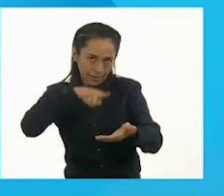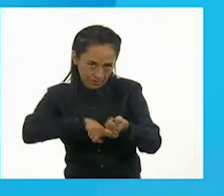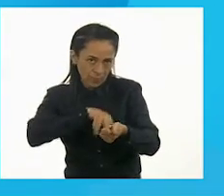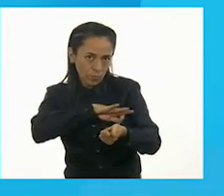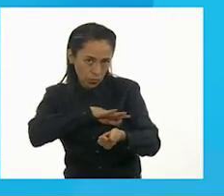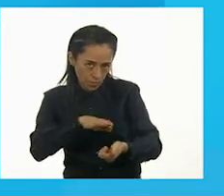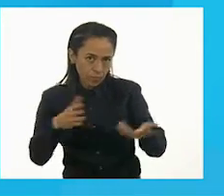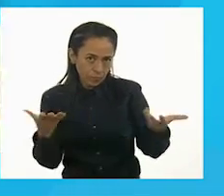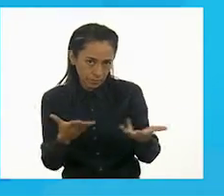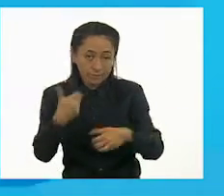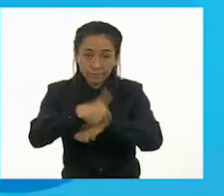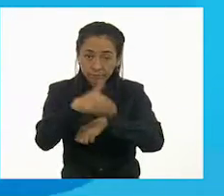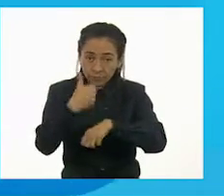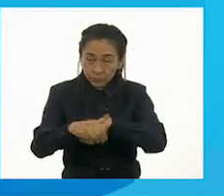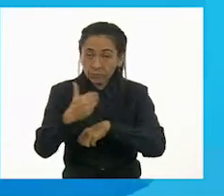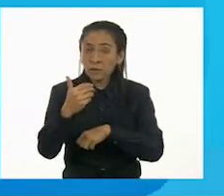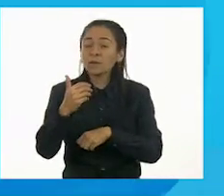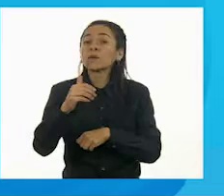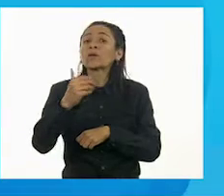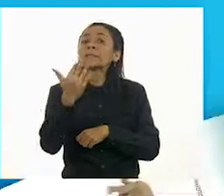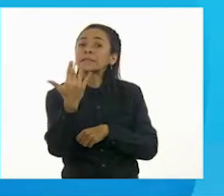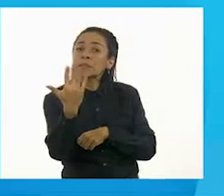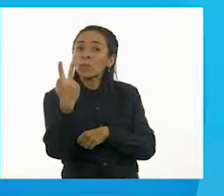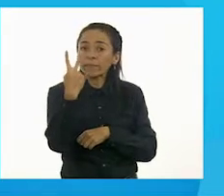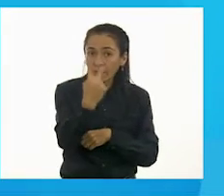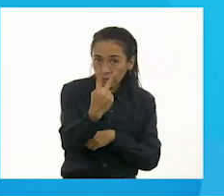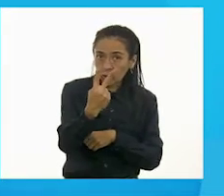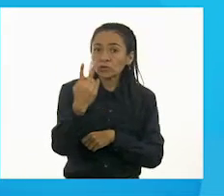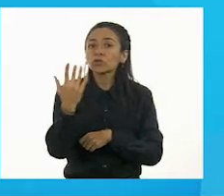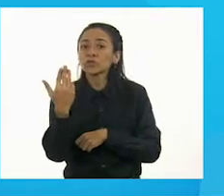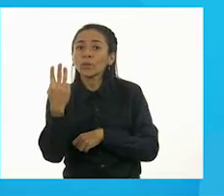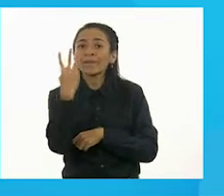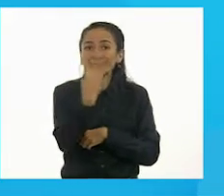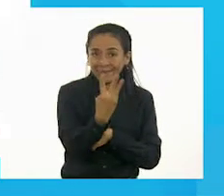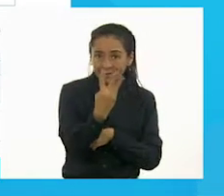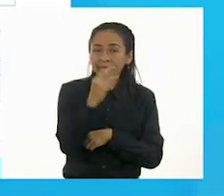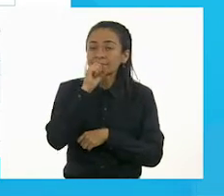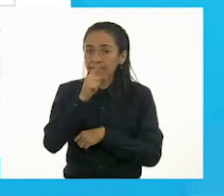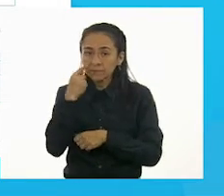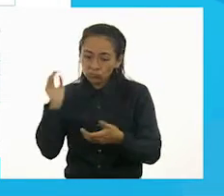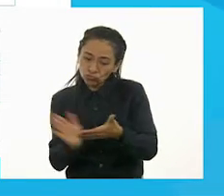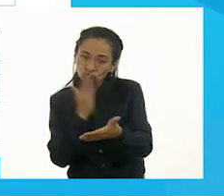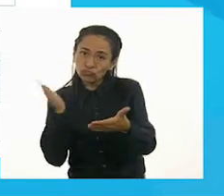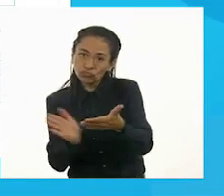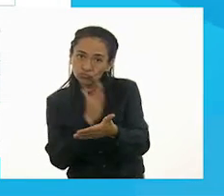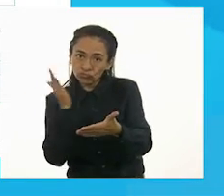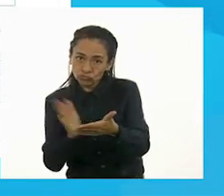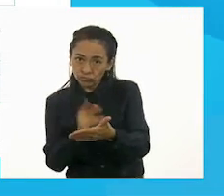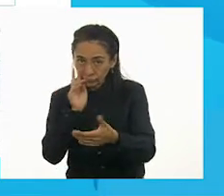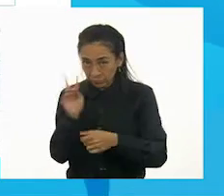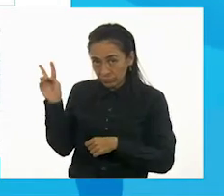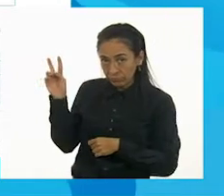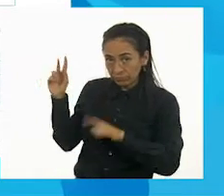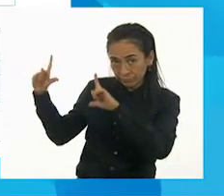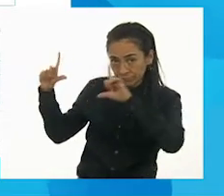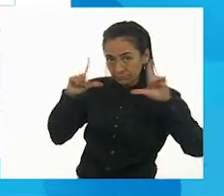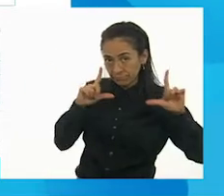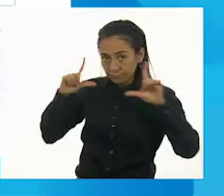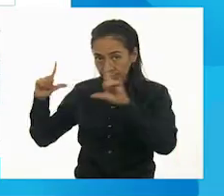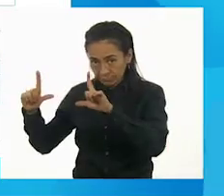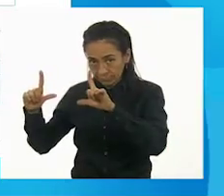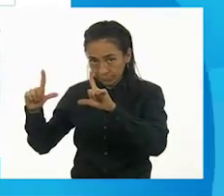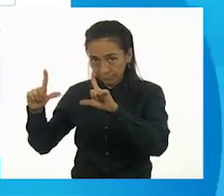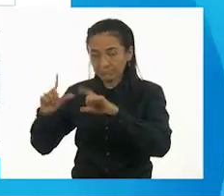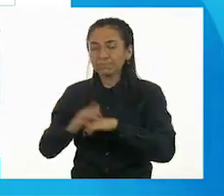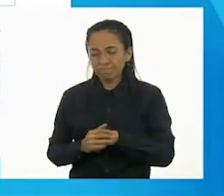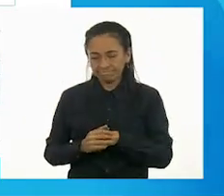trabajar en la páginas 52 y 53, que son estas que tenemos aquí ya listas para empezar. Bien,